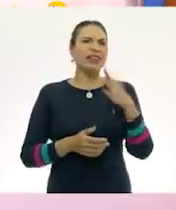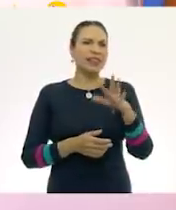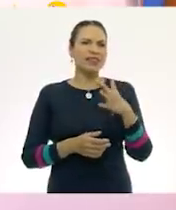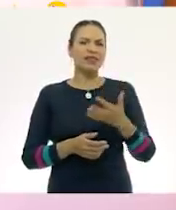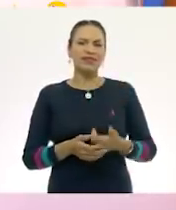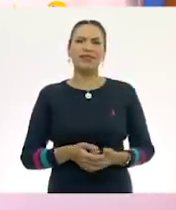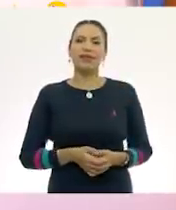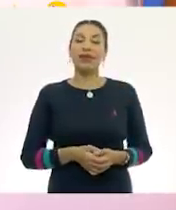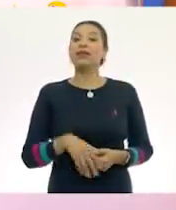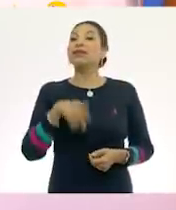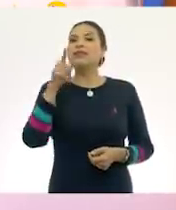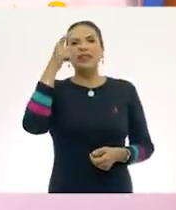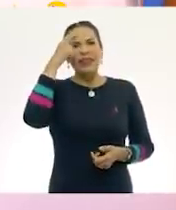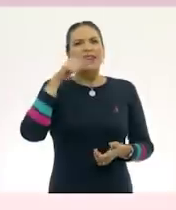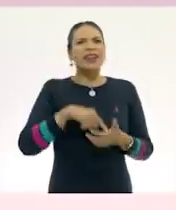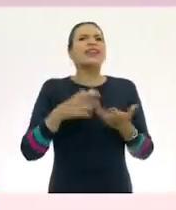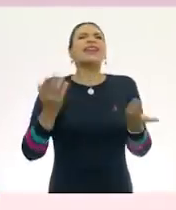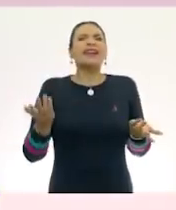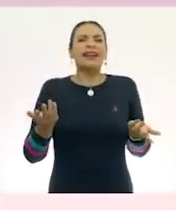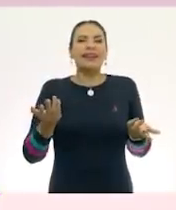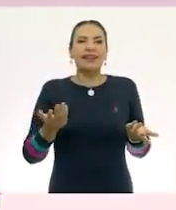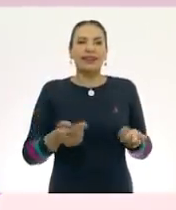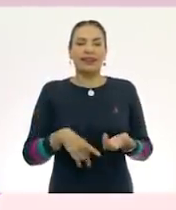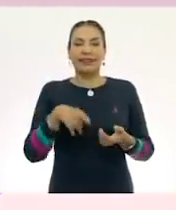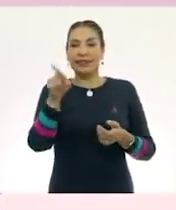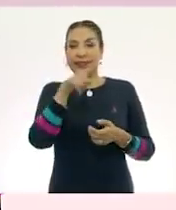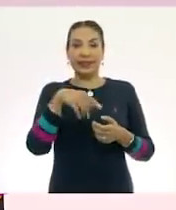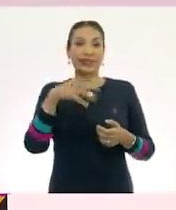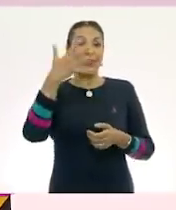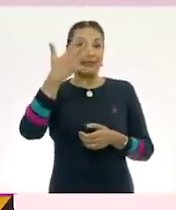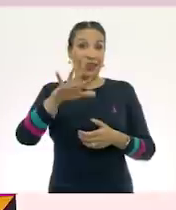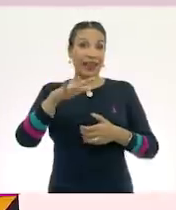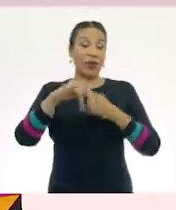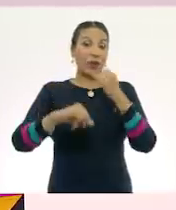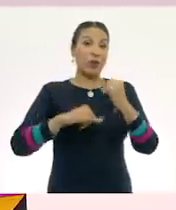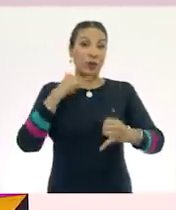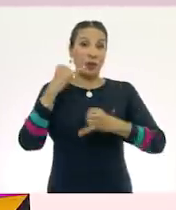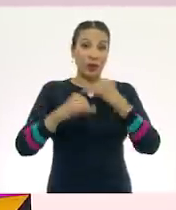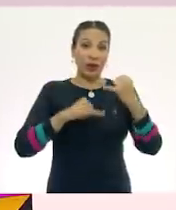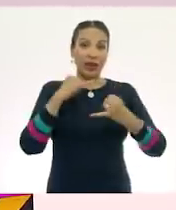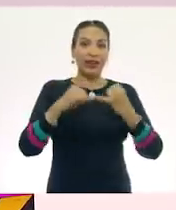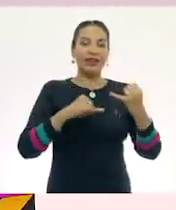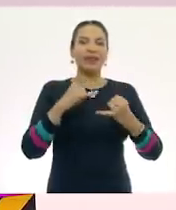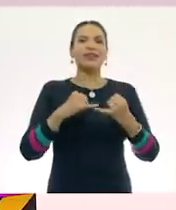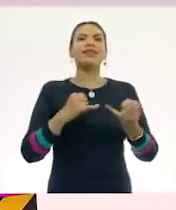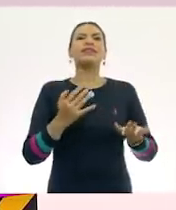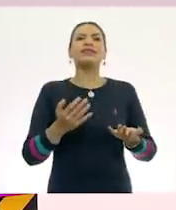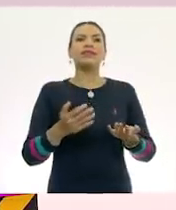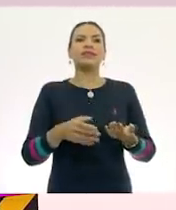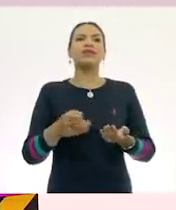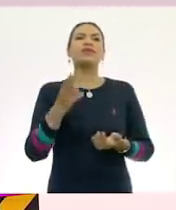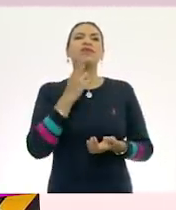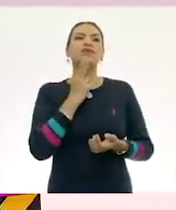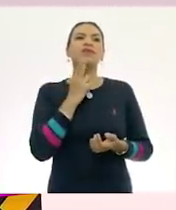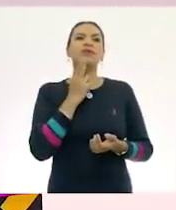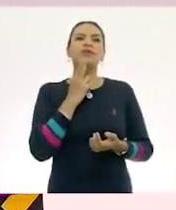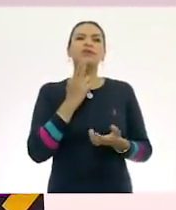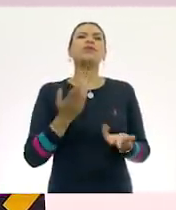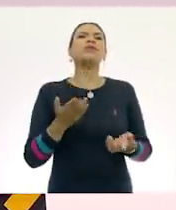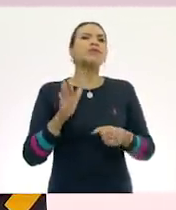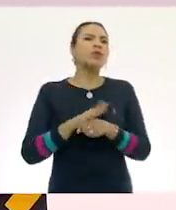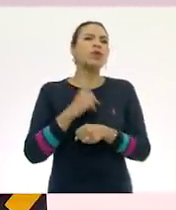Diez. ¿Pero qué creen? Es que estos diez juguetes vamos a utilizarlos